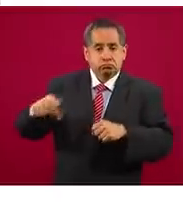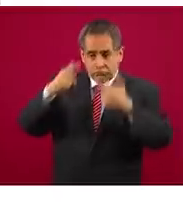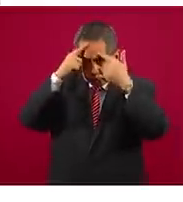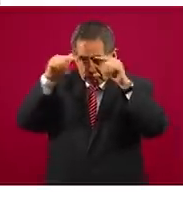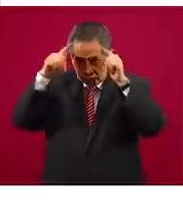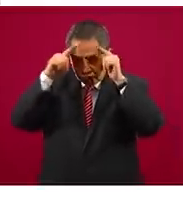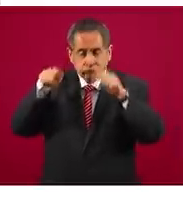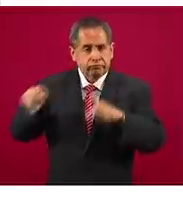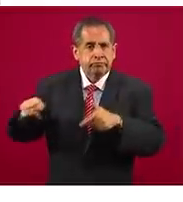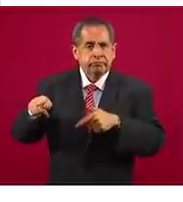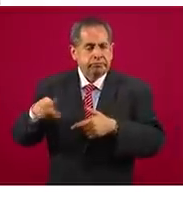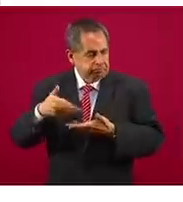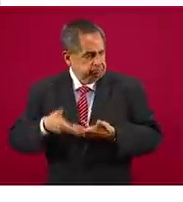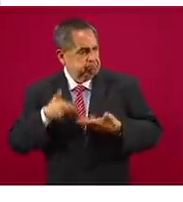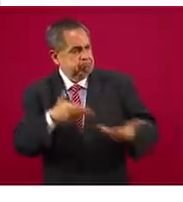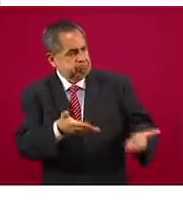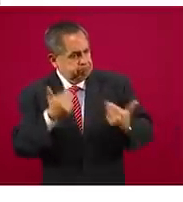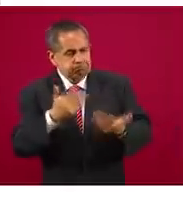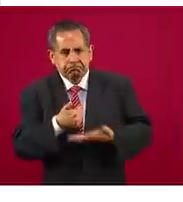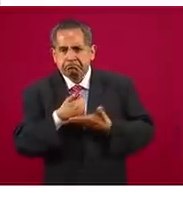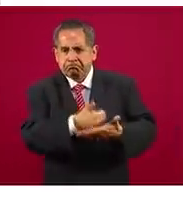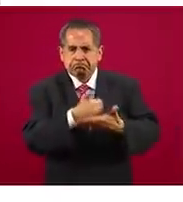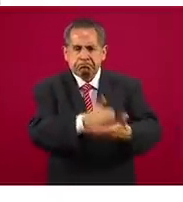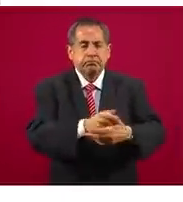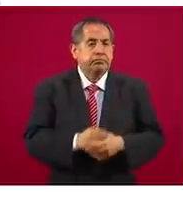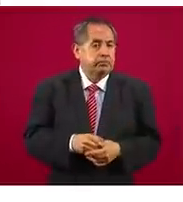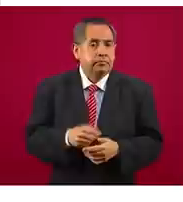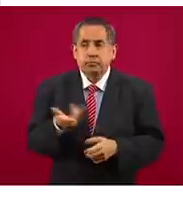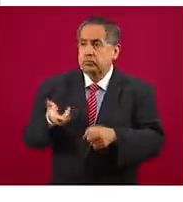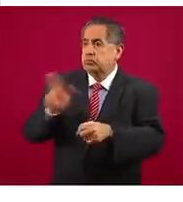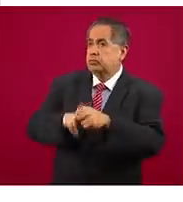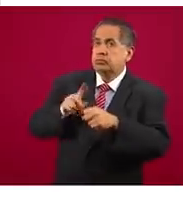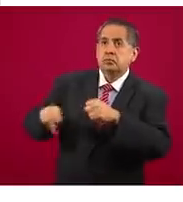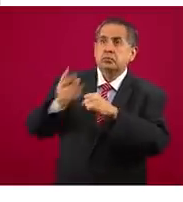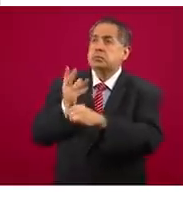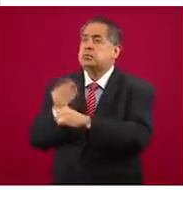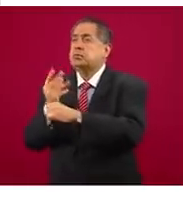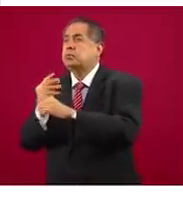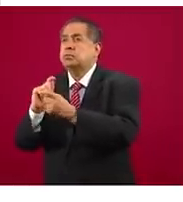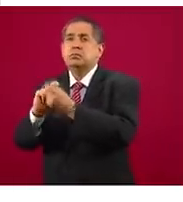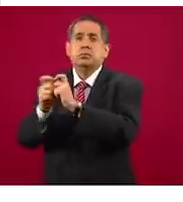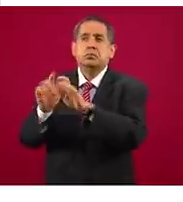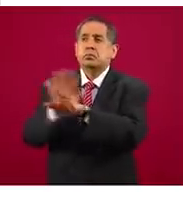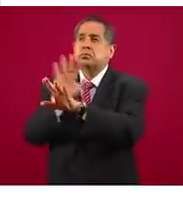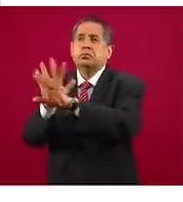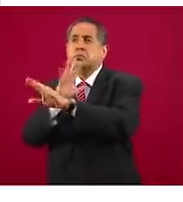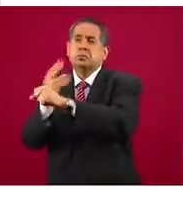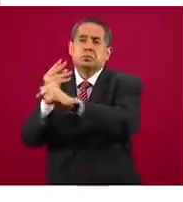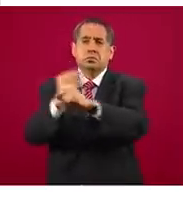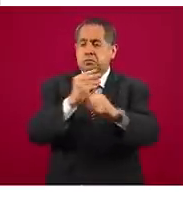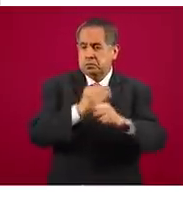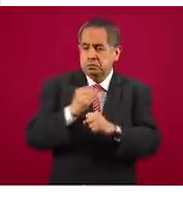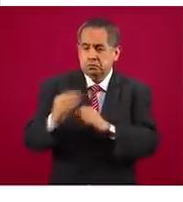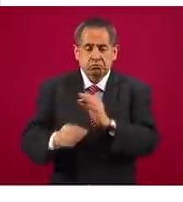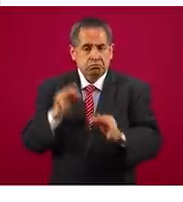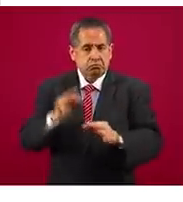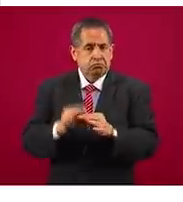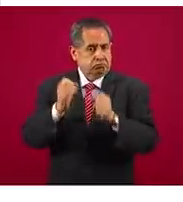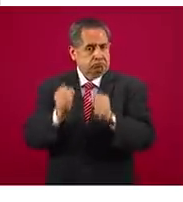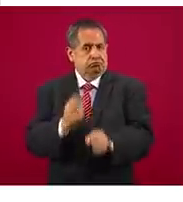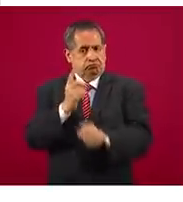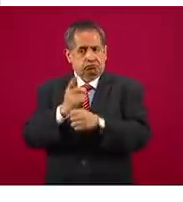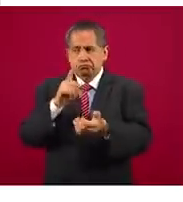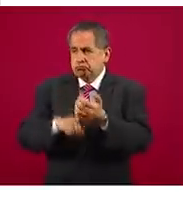del sector salud, la reconversión de unidades operativas en unidades hospitalarias, seguridad de instalaciones